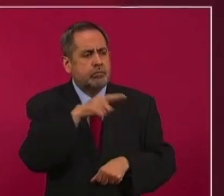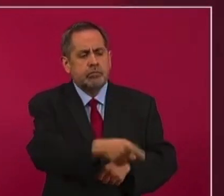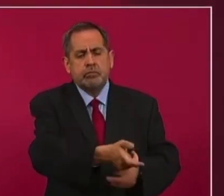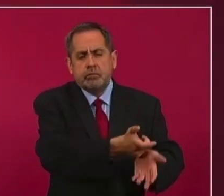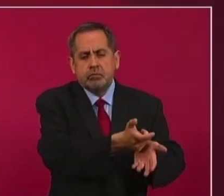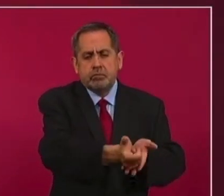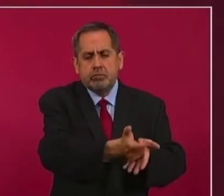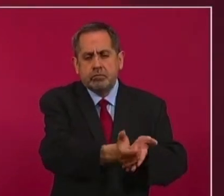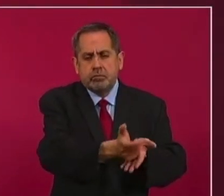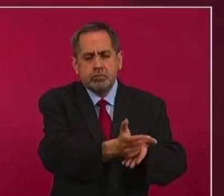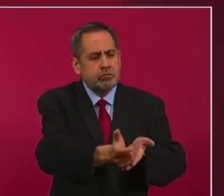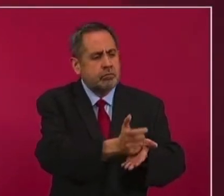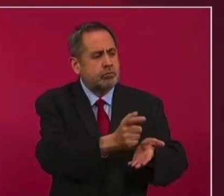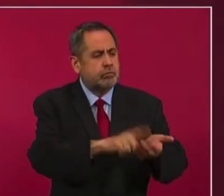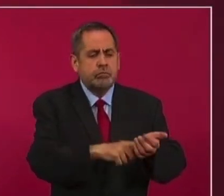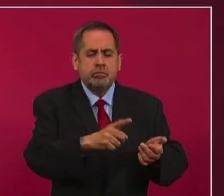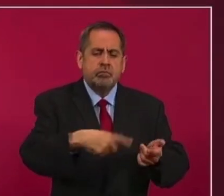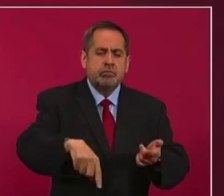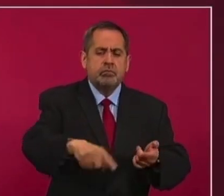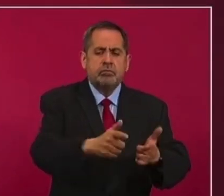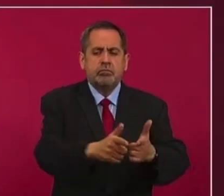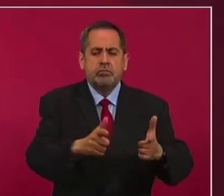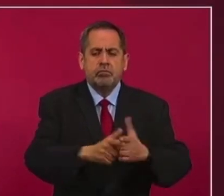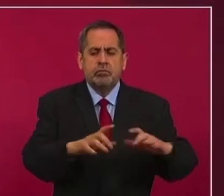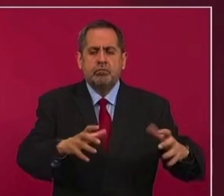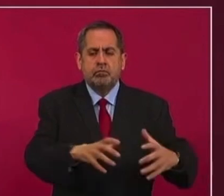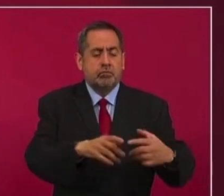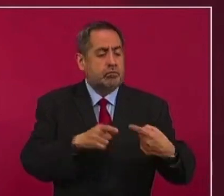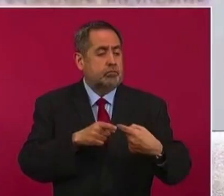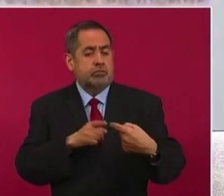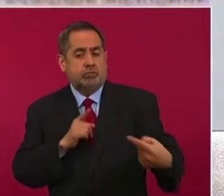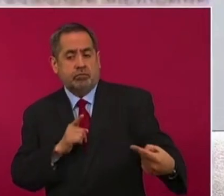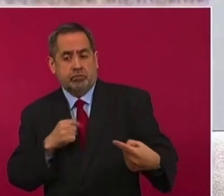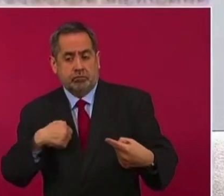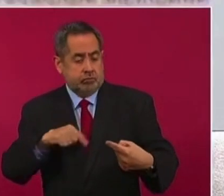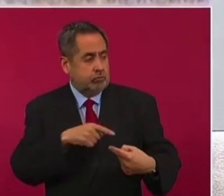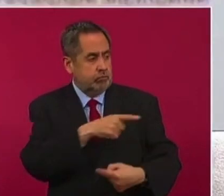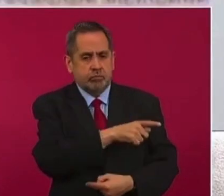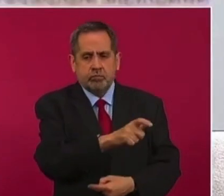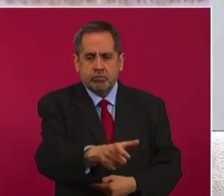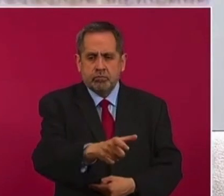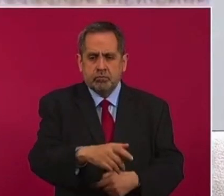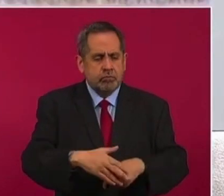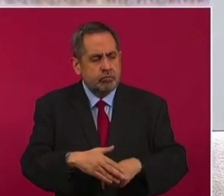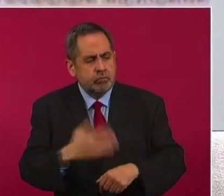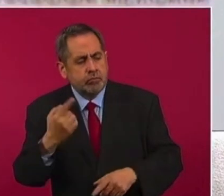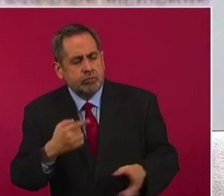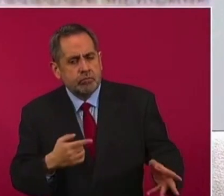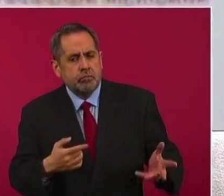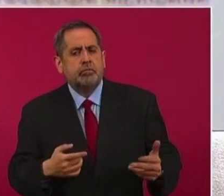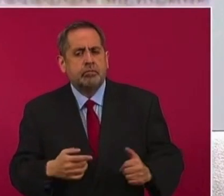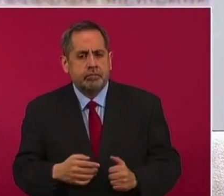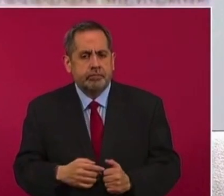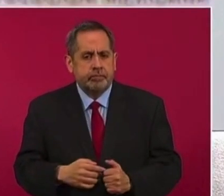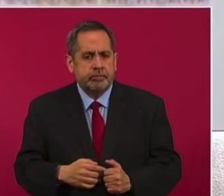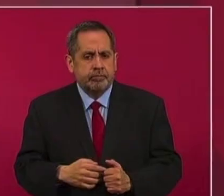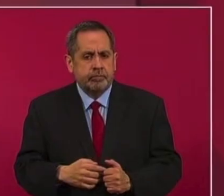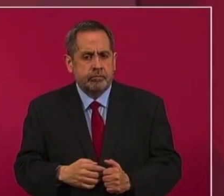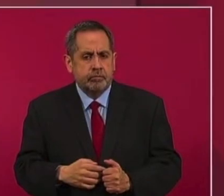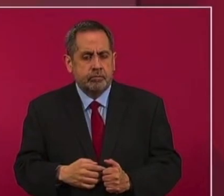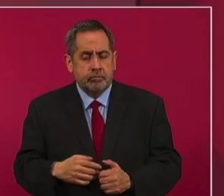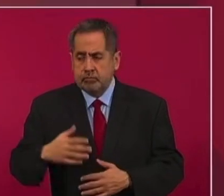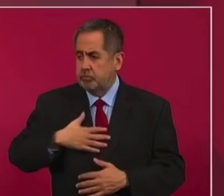a un grupo opositor, a un gobierno legal,